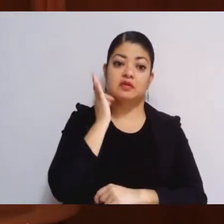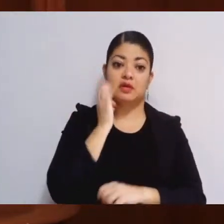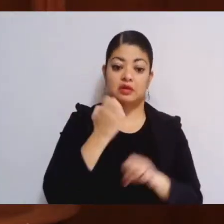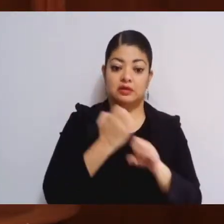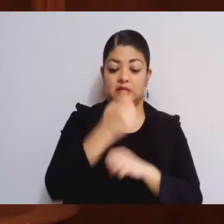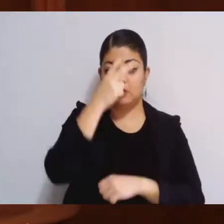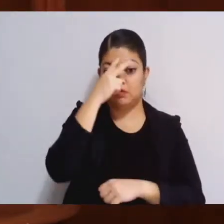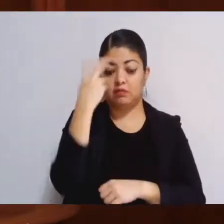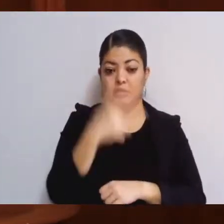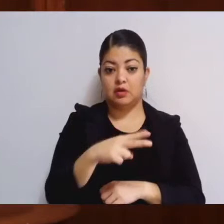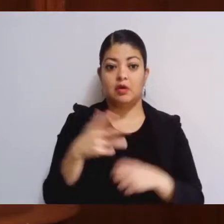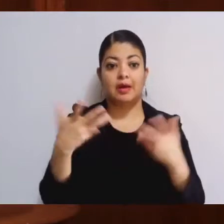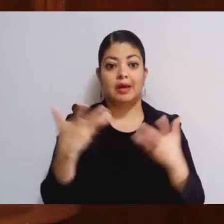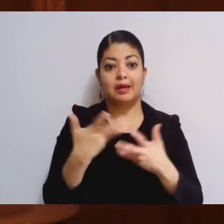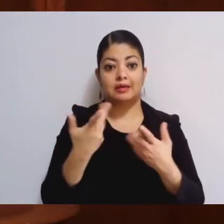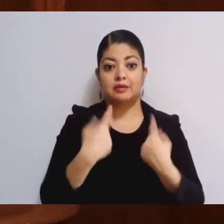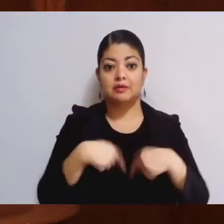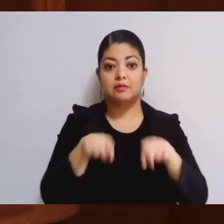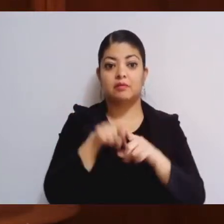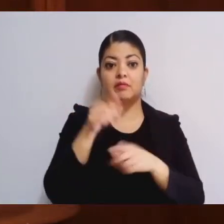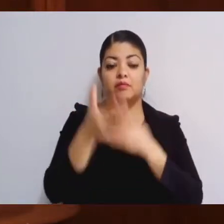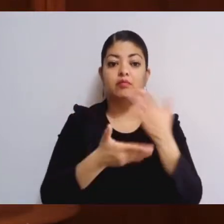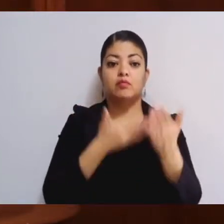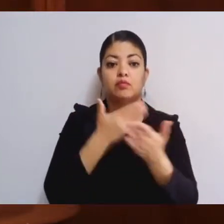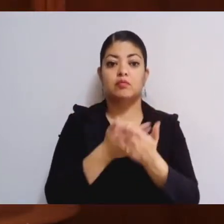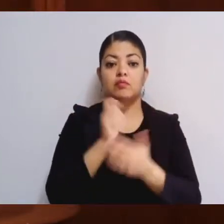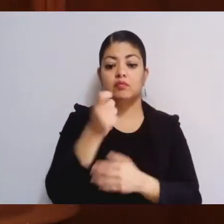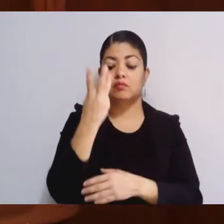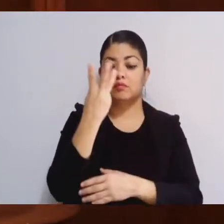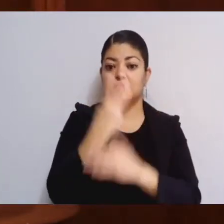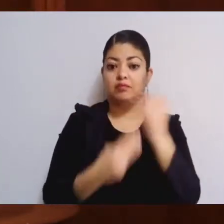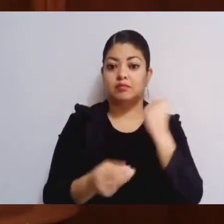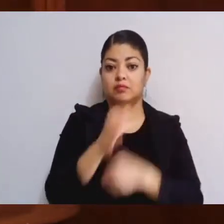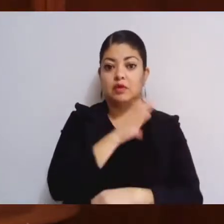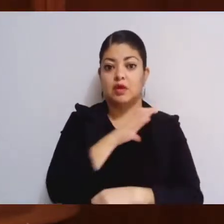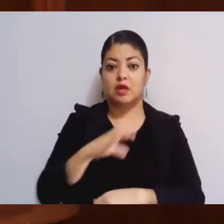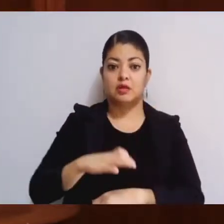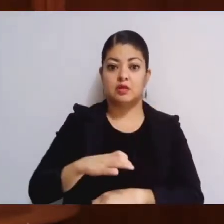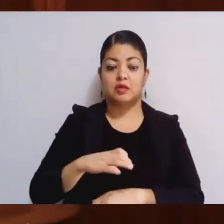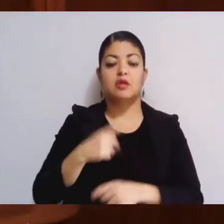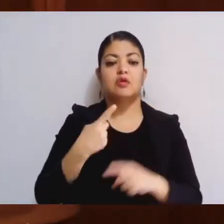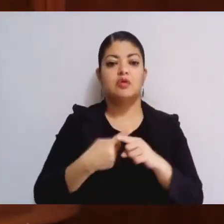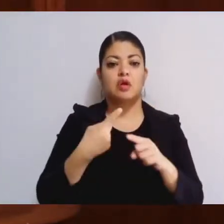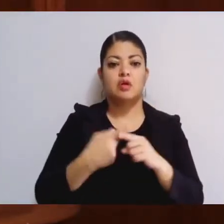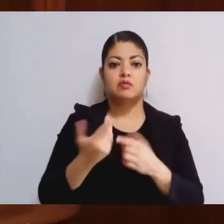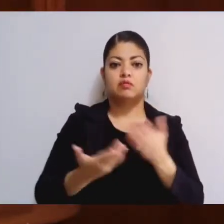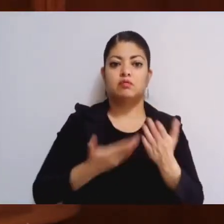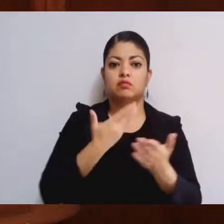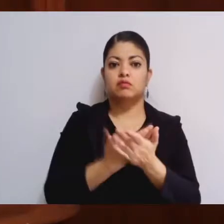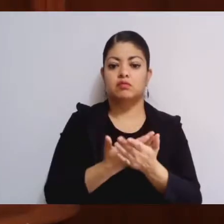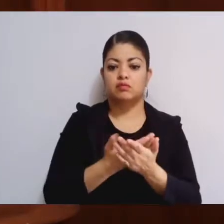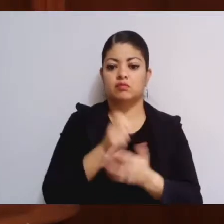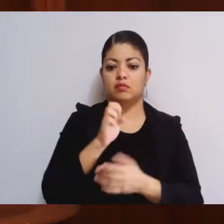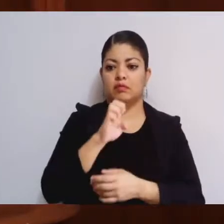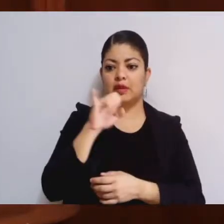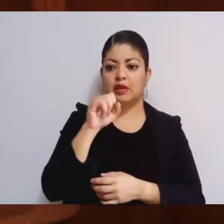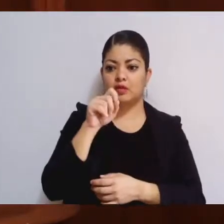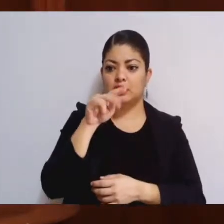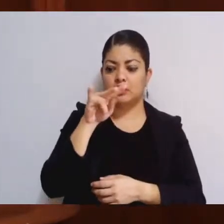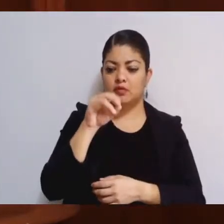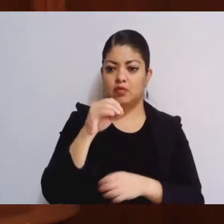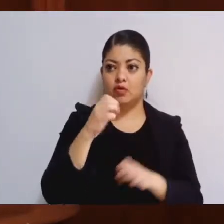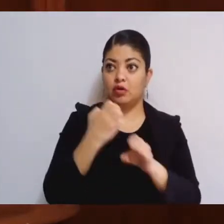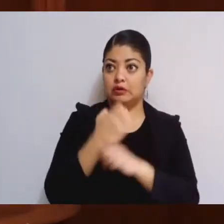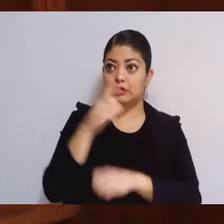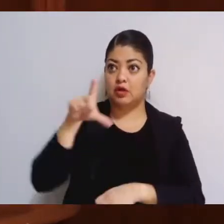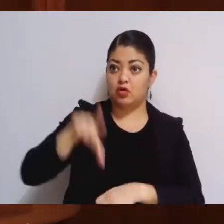se realizó con base en la propuesta de la terna de candidatos y candidata presentada por el titular ejecutivo estatal, conforme lo dispuesto